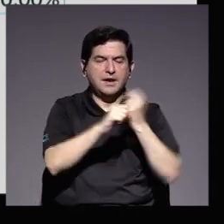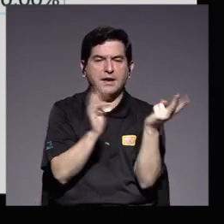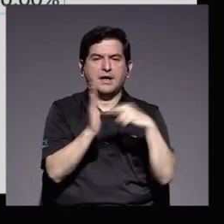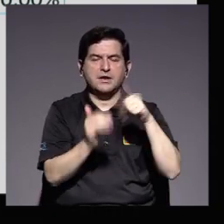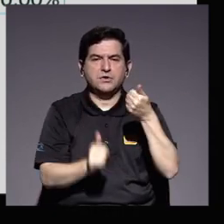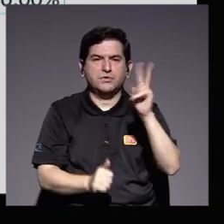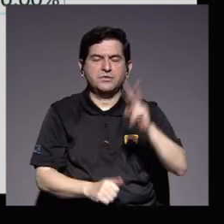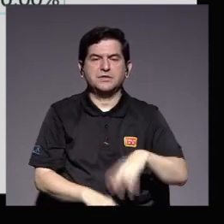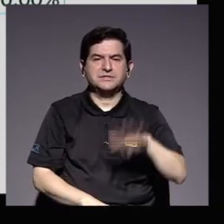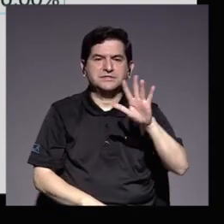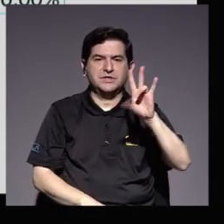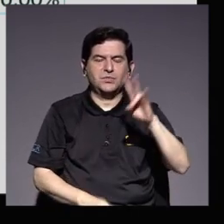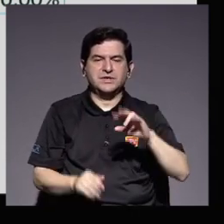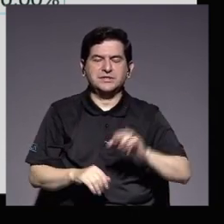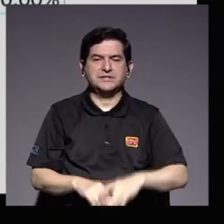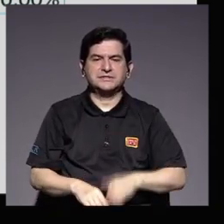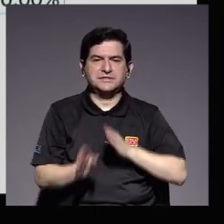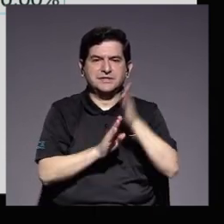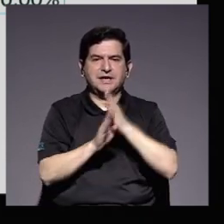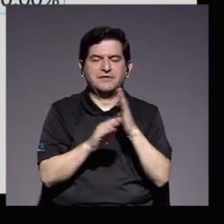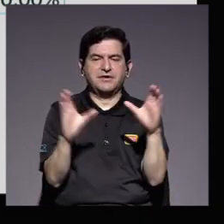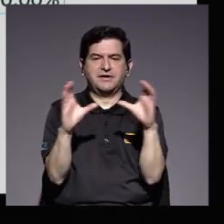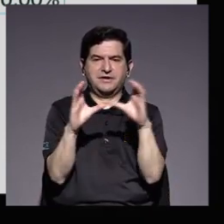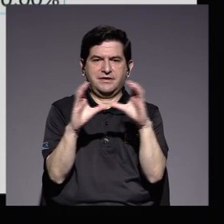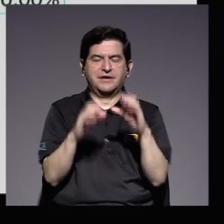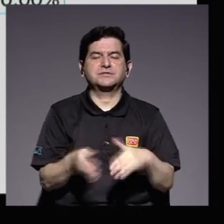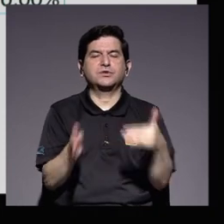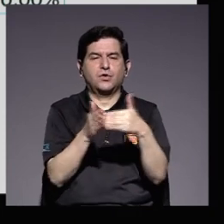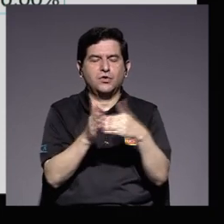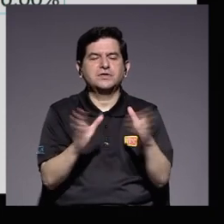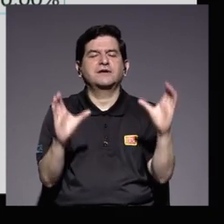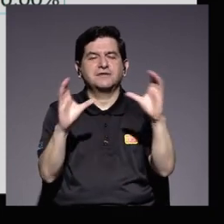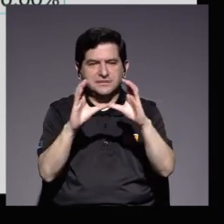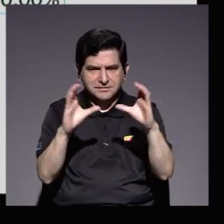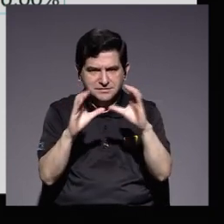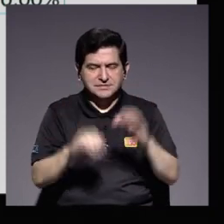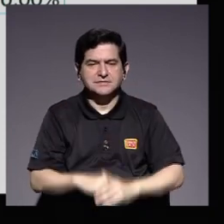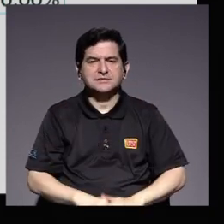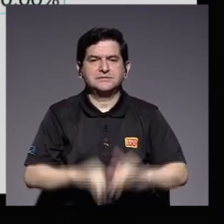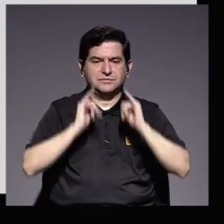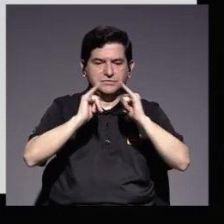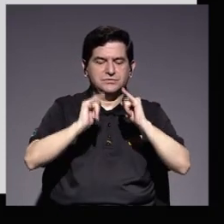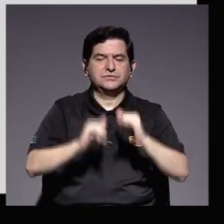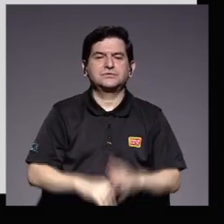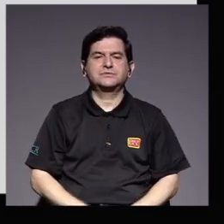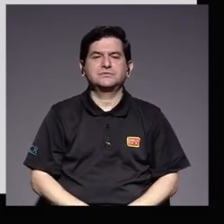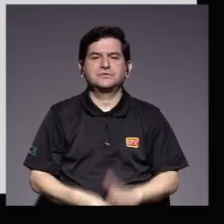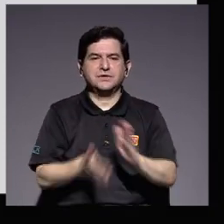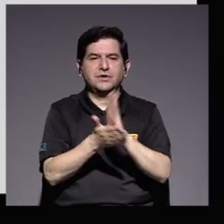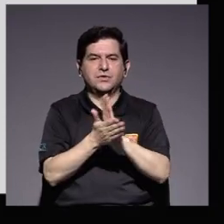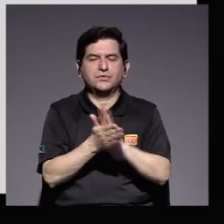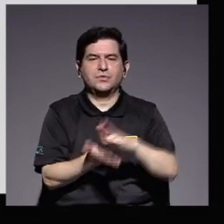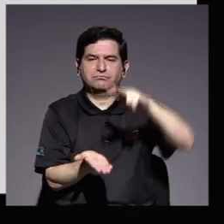-57 carreras han sido acreditadas, reacreditadas, homologadas y certificadas,